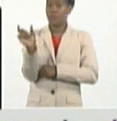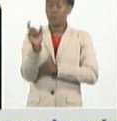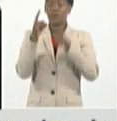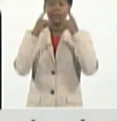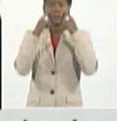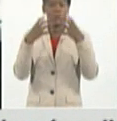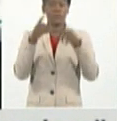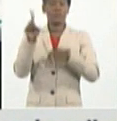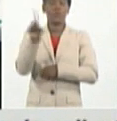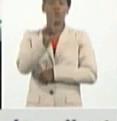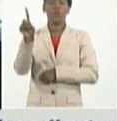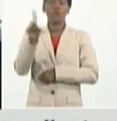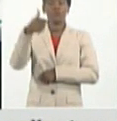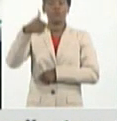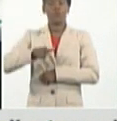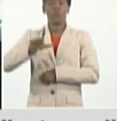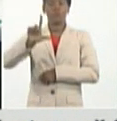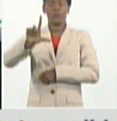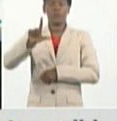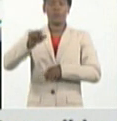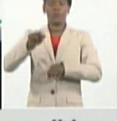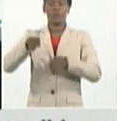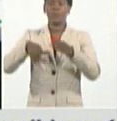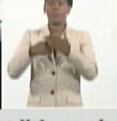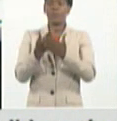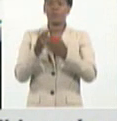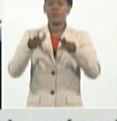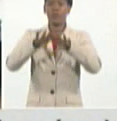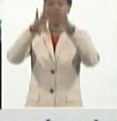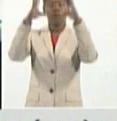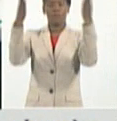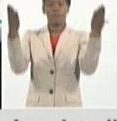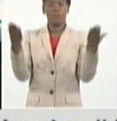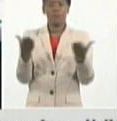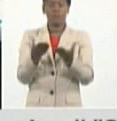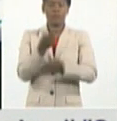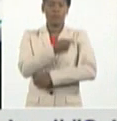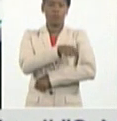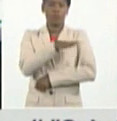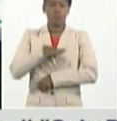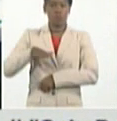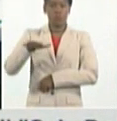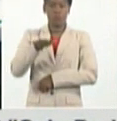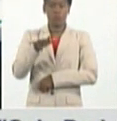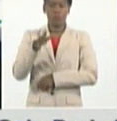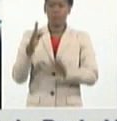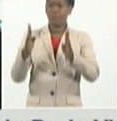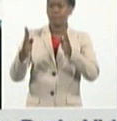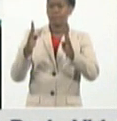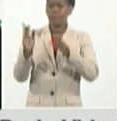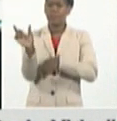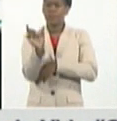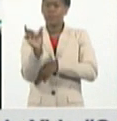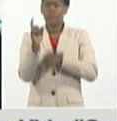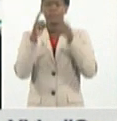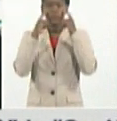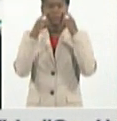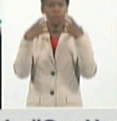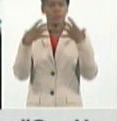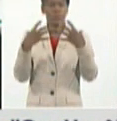de julio es el Día Mundial de la Población, una jornada por una